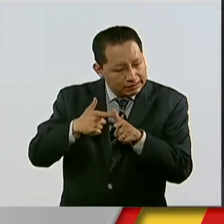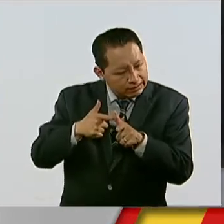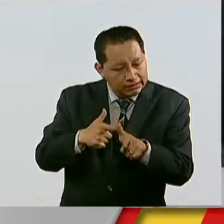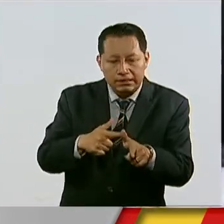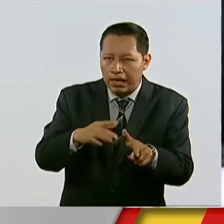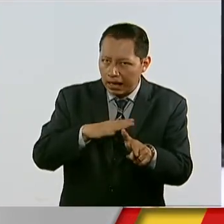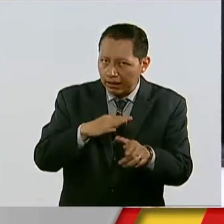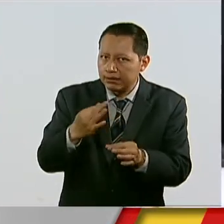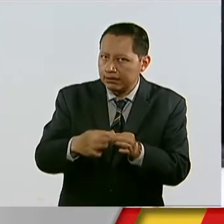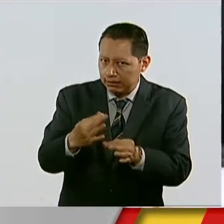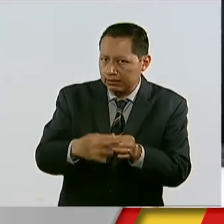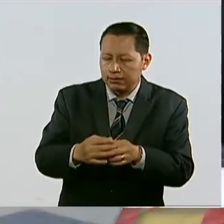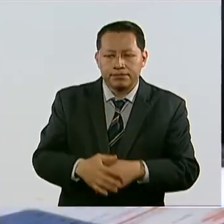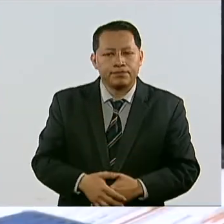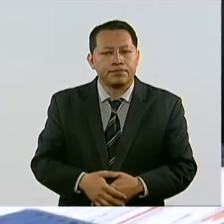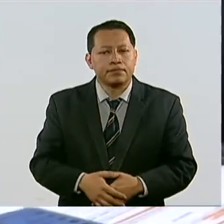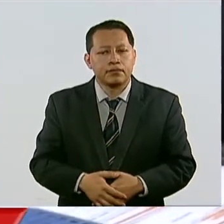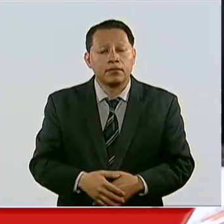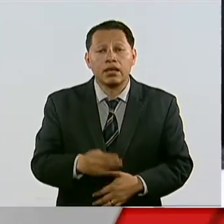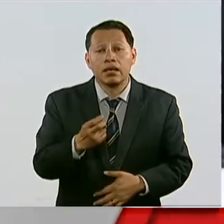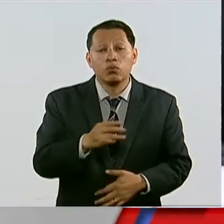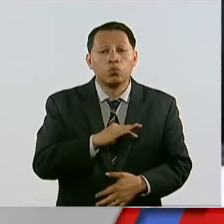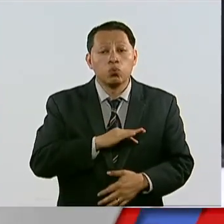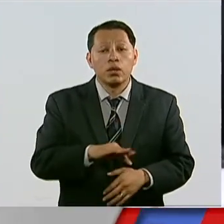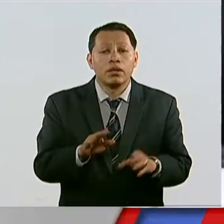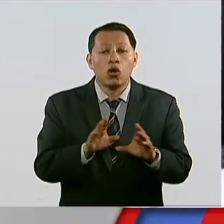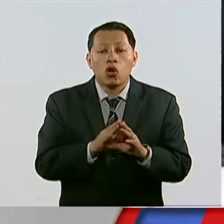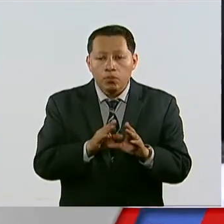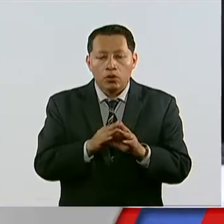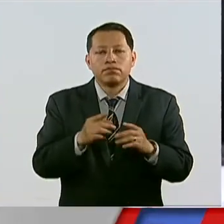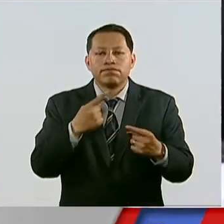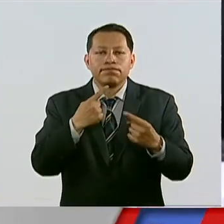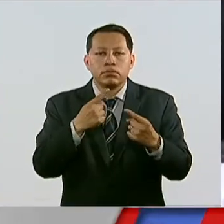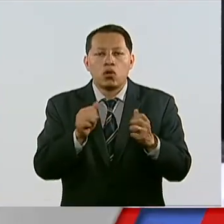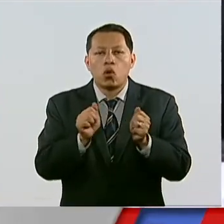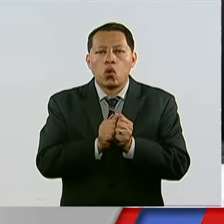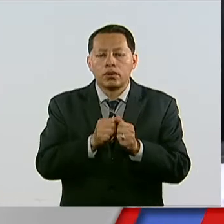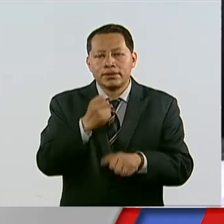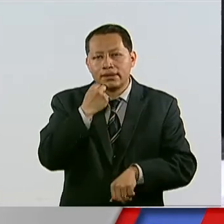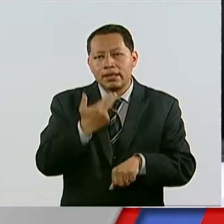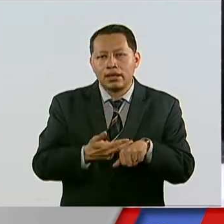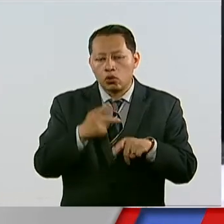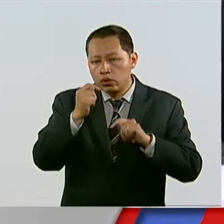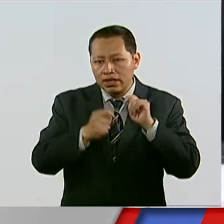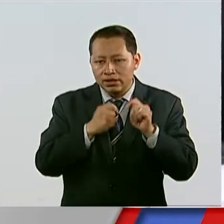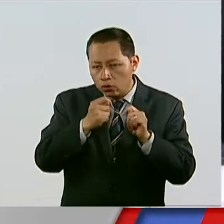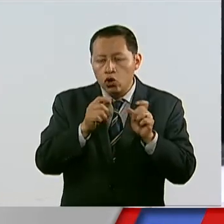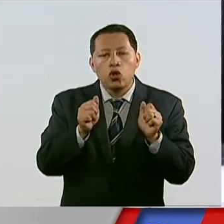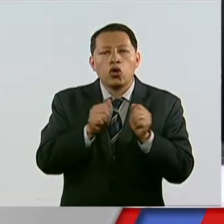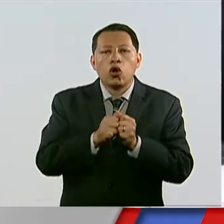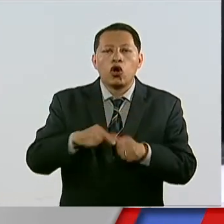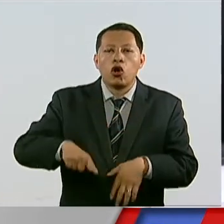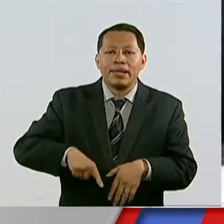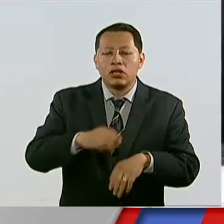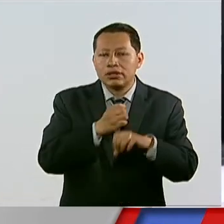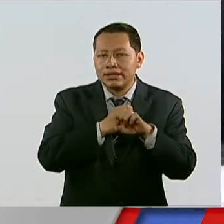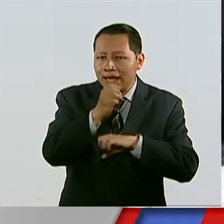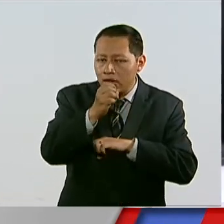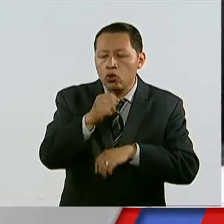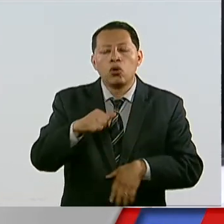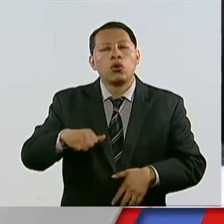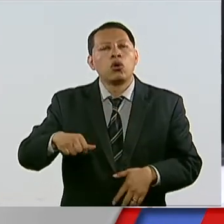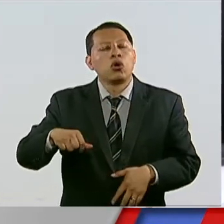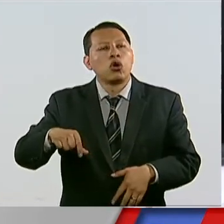haciendo. Precisamente para tener la interlocución con secretarios de turismo, con los propios gobiernos estatales, con el gobierno